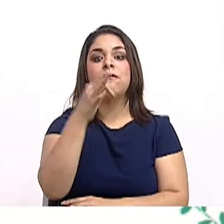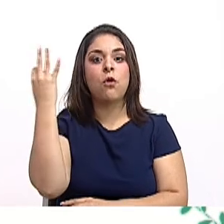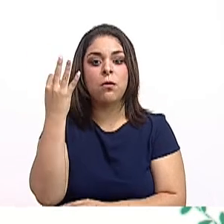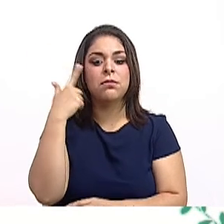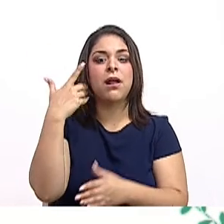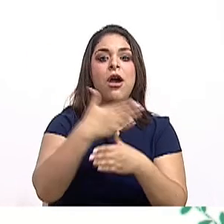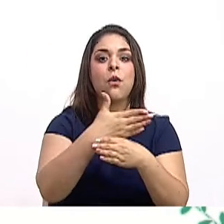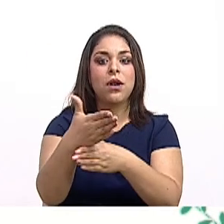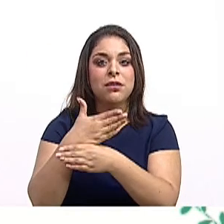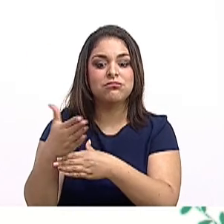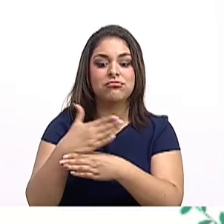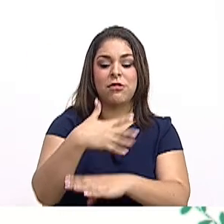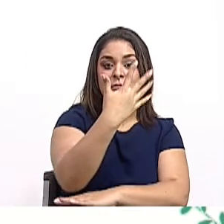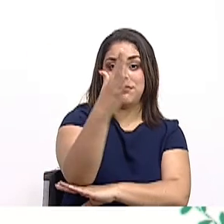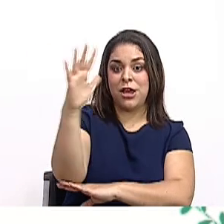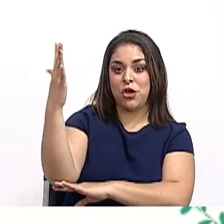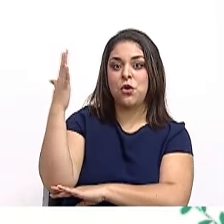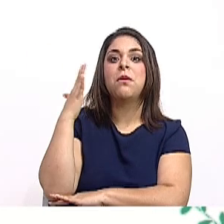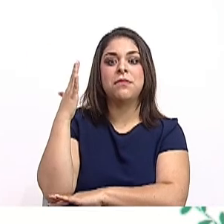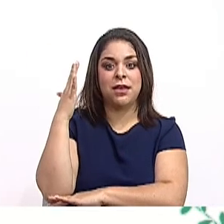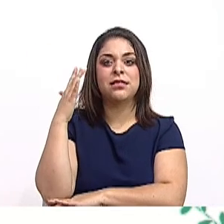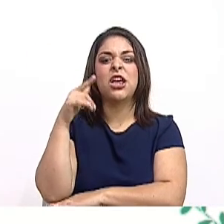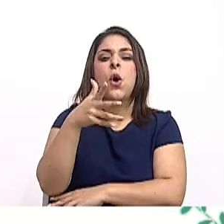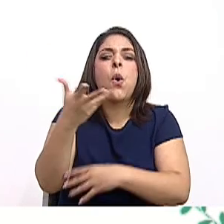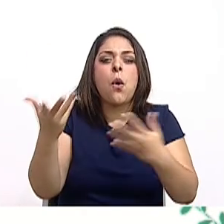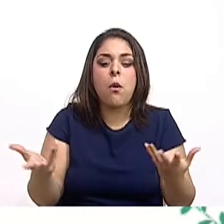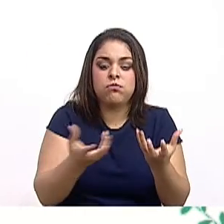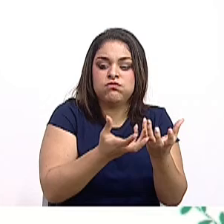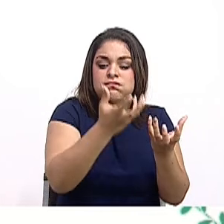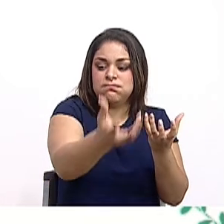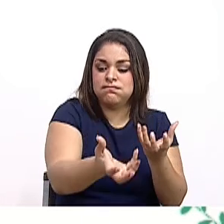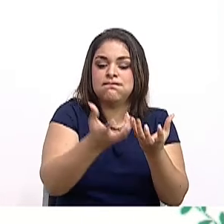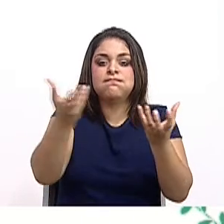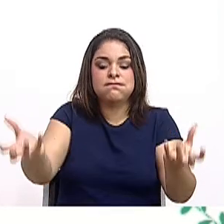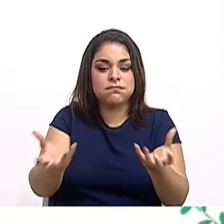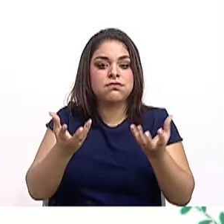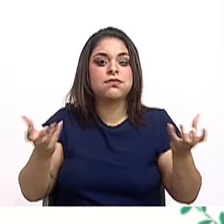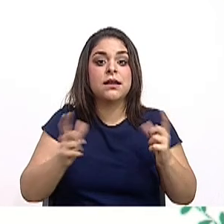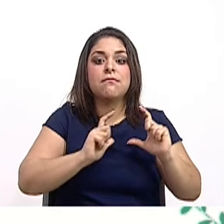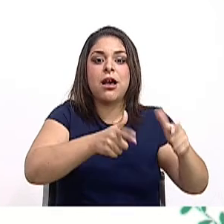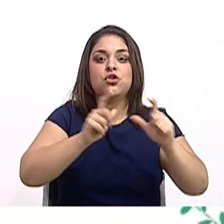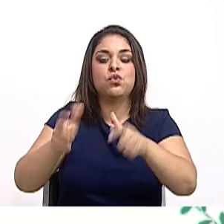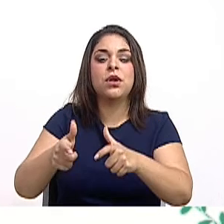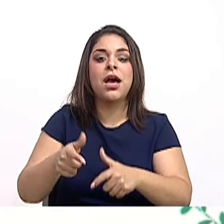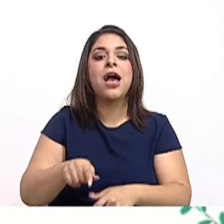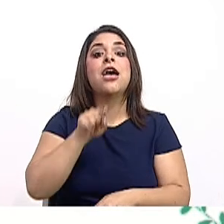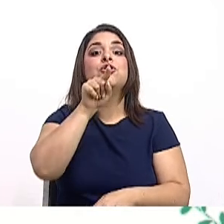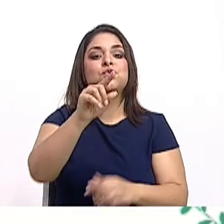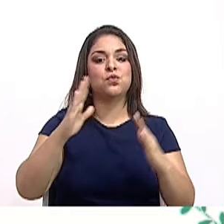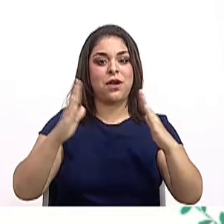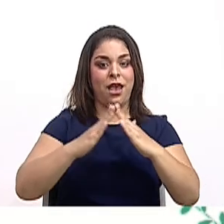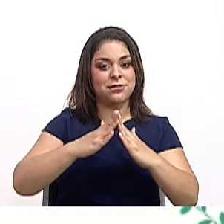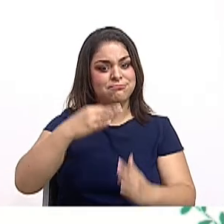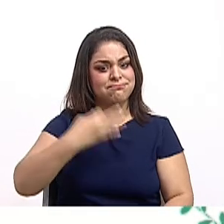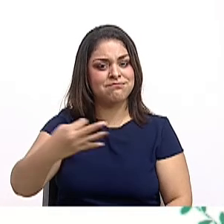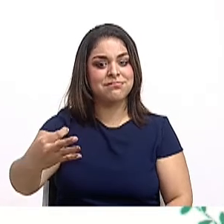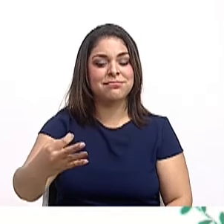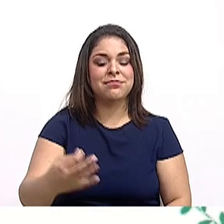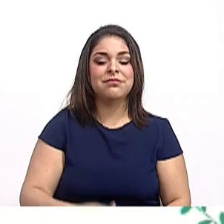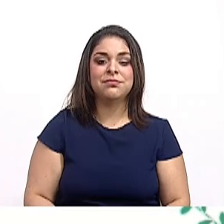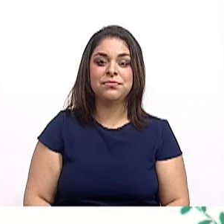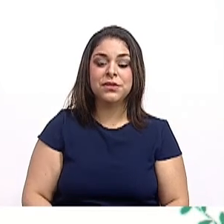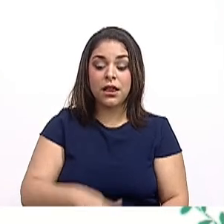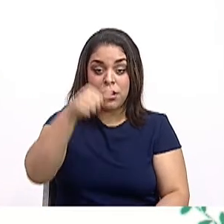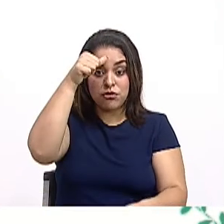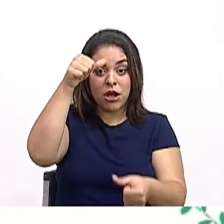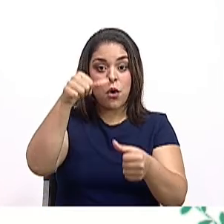colaborar con el medio ambiente, separando los desechos. Eso desde nuestra cotidianidad. Recordemos